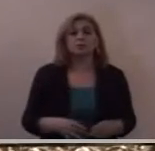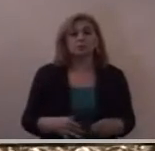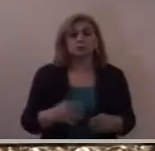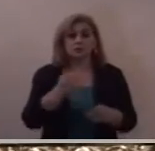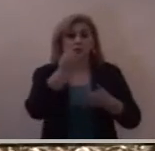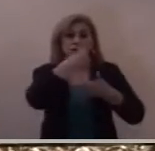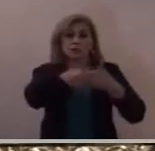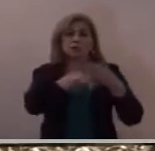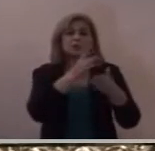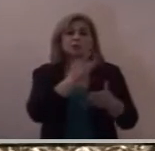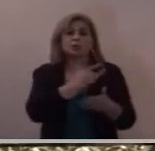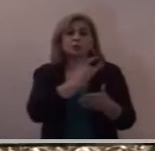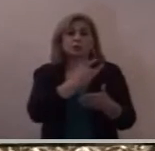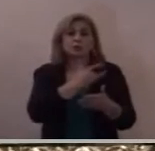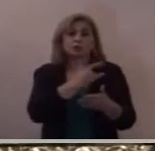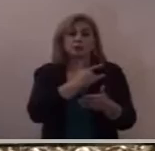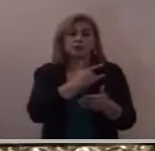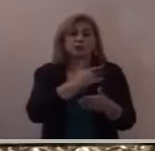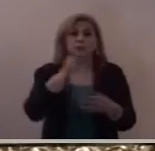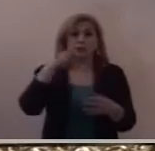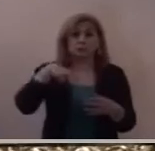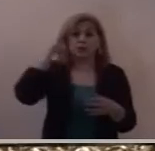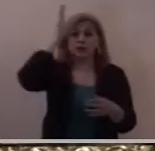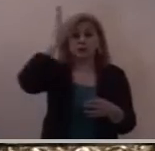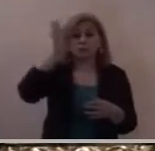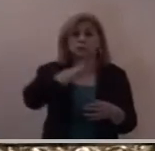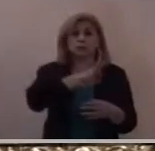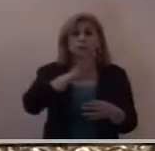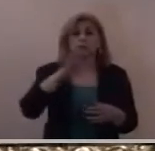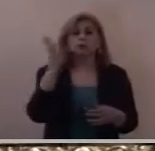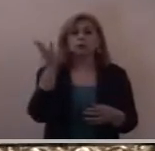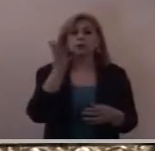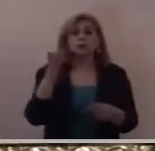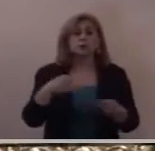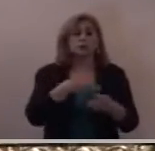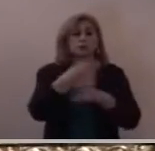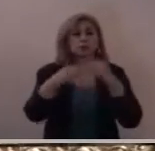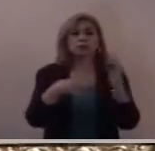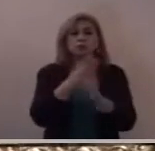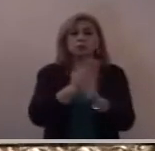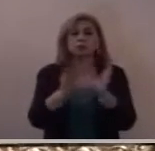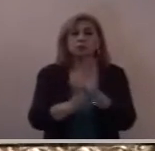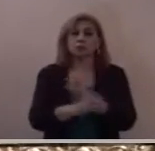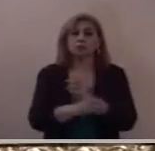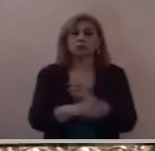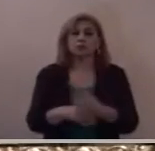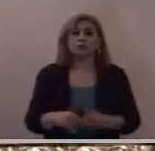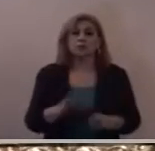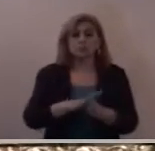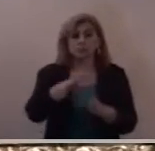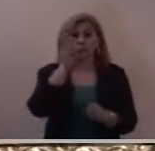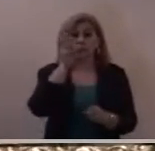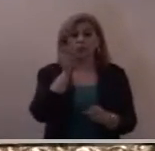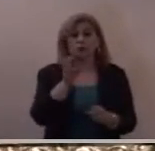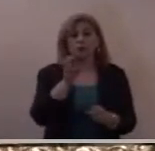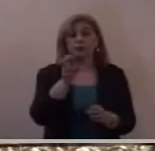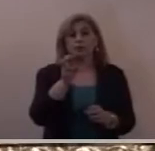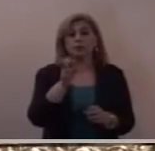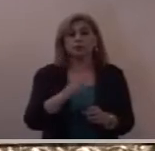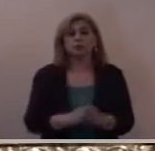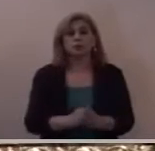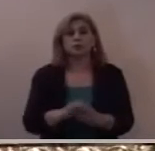corazón de que Cristo puede hacer las cosas por ello al final